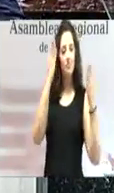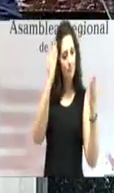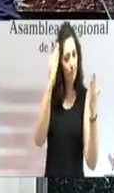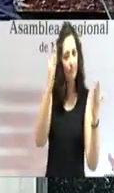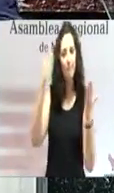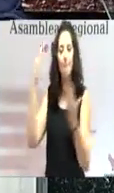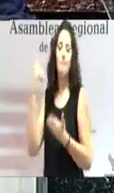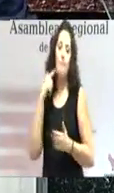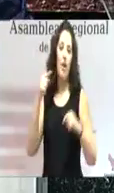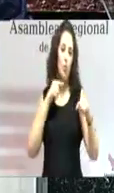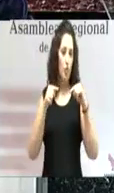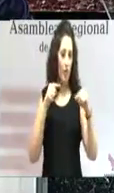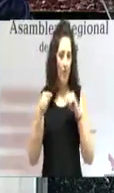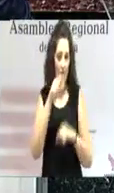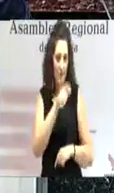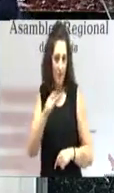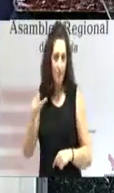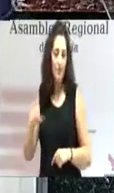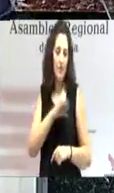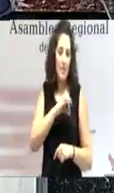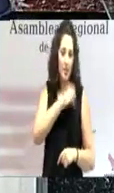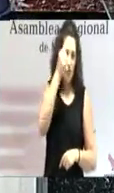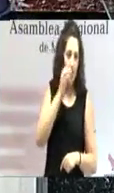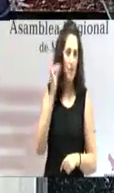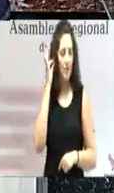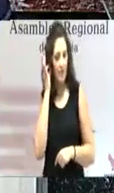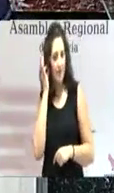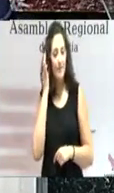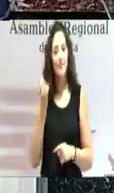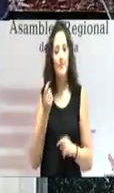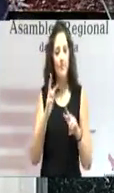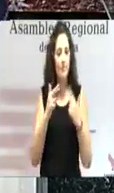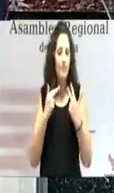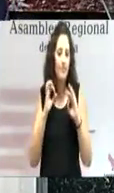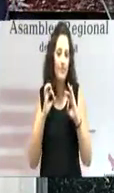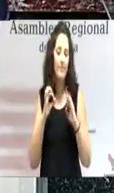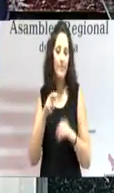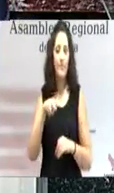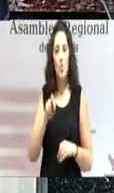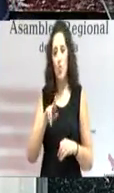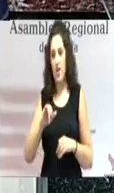autoridades, señoras y señores, permítanme, Nuria.